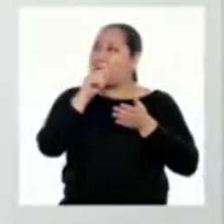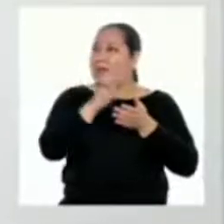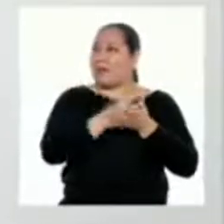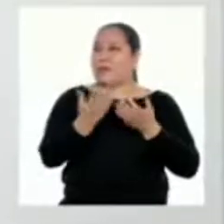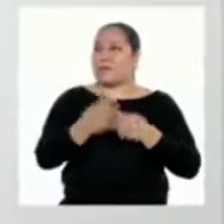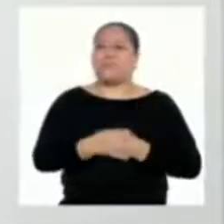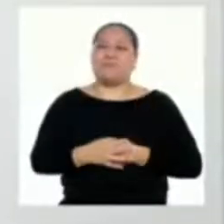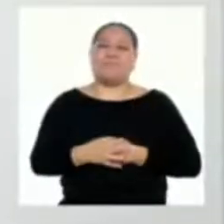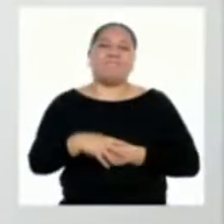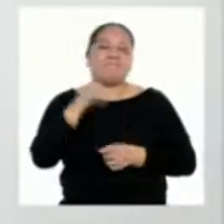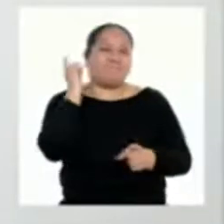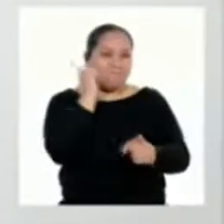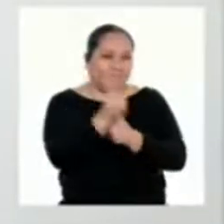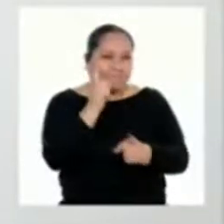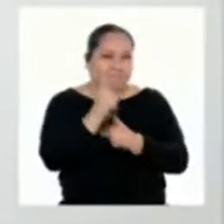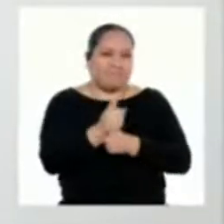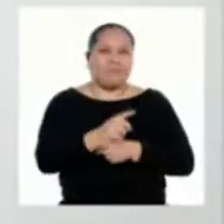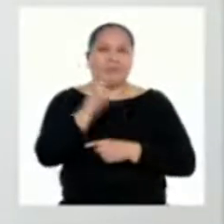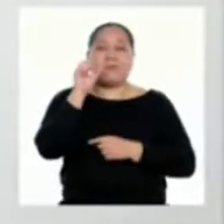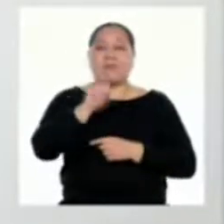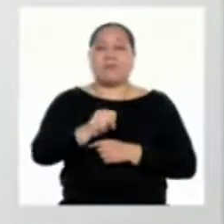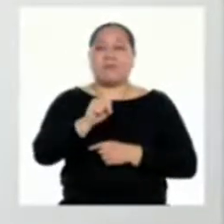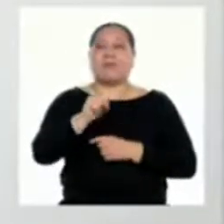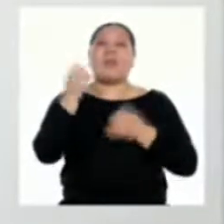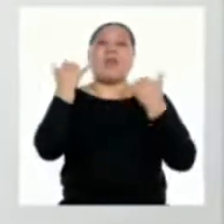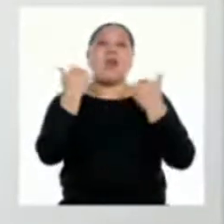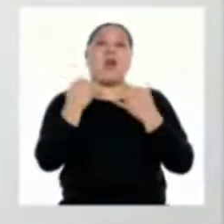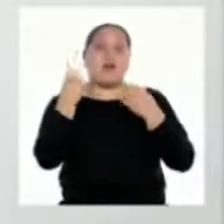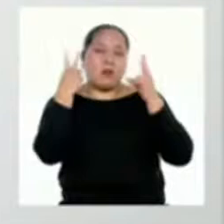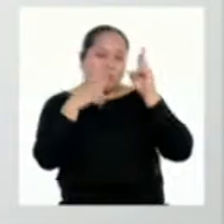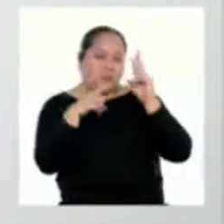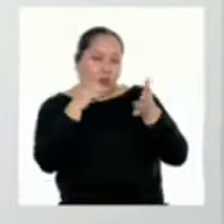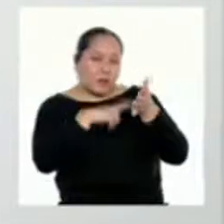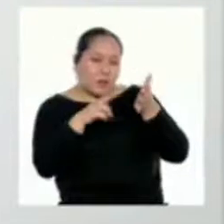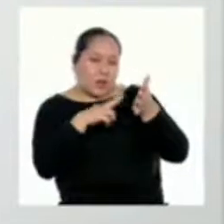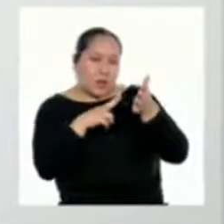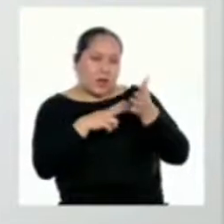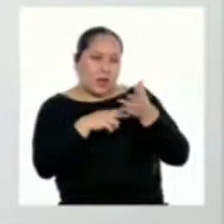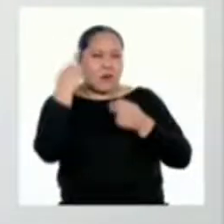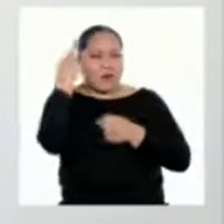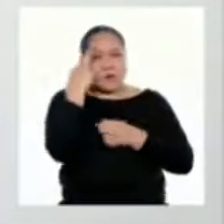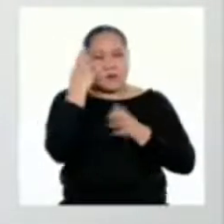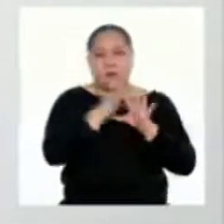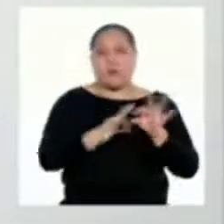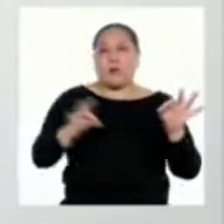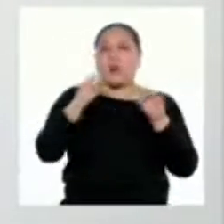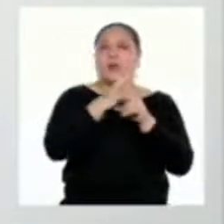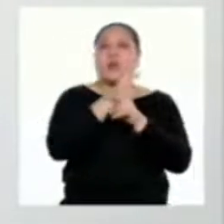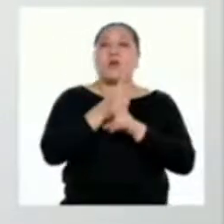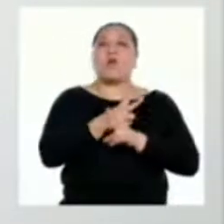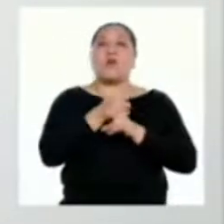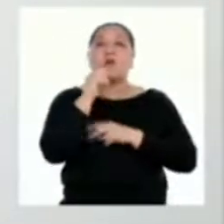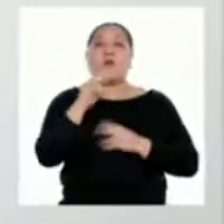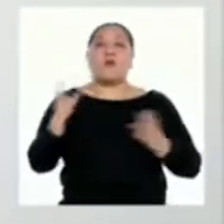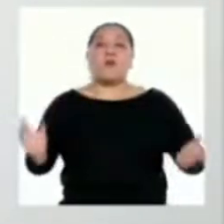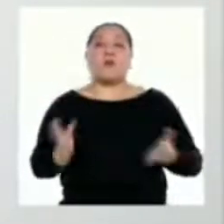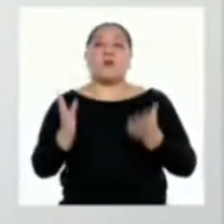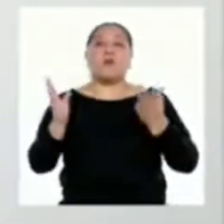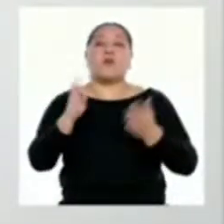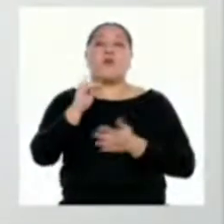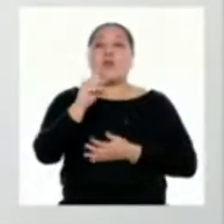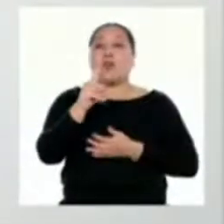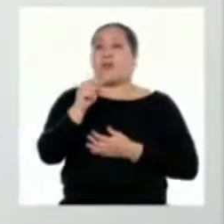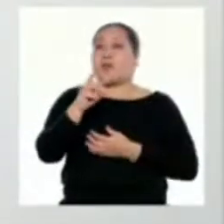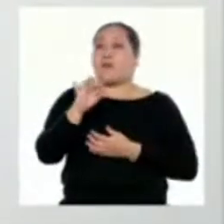ahora que hemos leído y reflexionado más sobre la importancia de la conservación y promoción de la biodiversidad ya